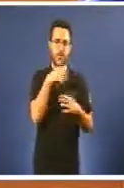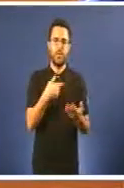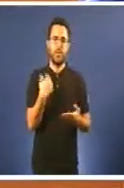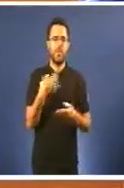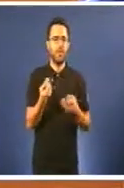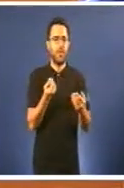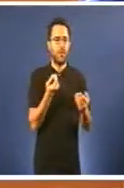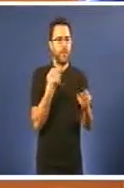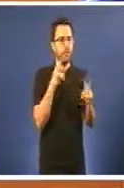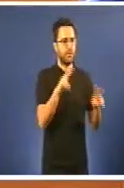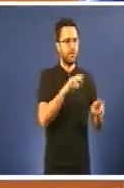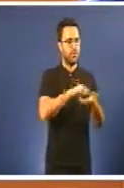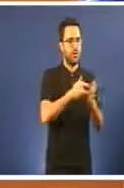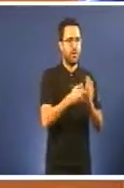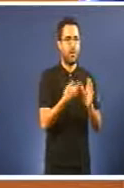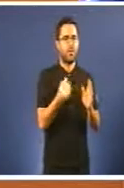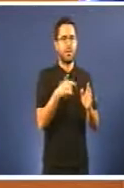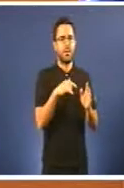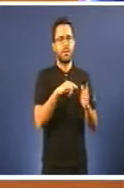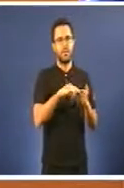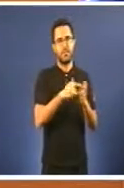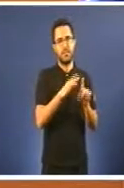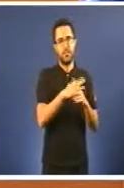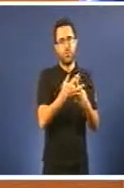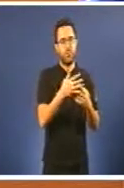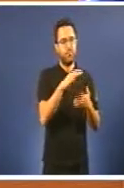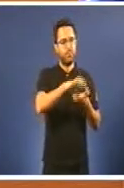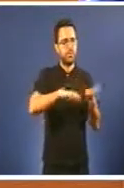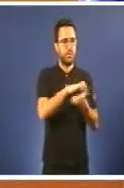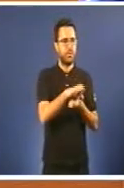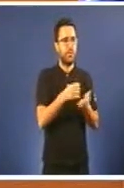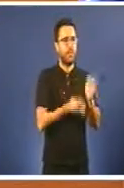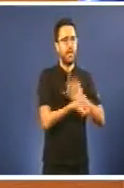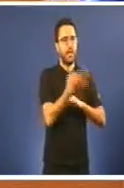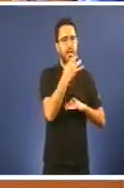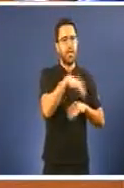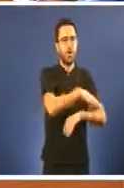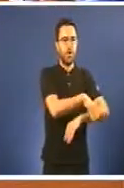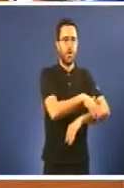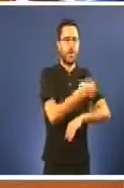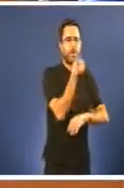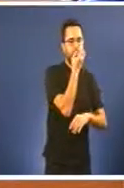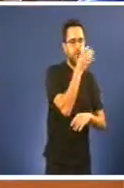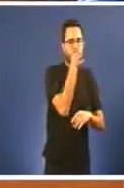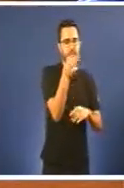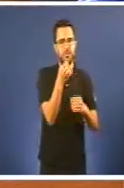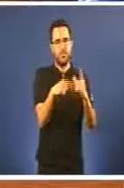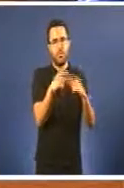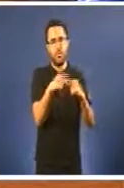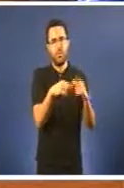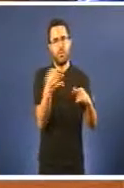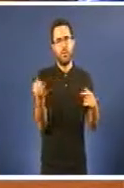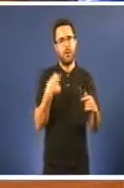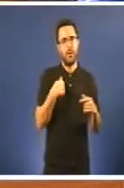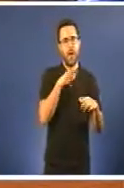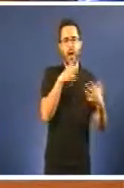creada por un Goberno do XOE e do BNGA. E a realidade é que o actual Goberno municipal está a reconducir esta situación